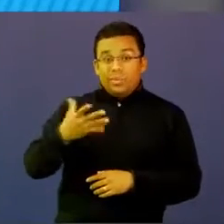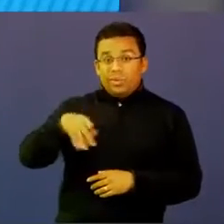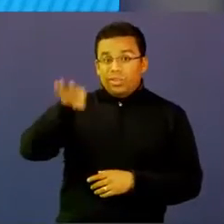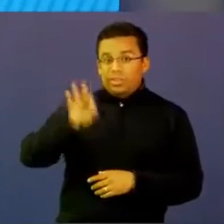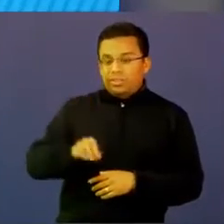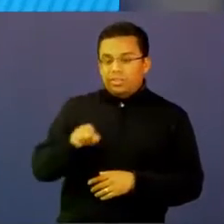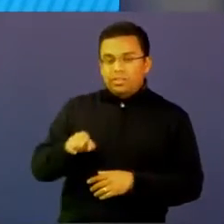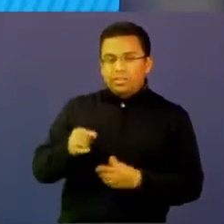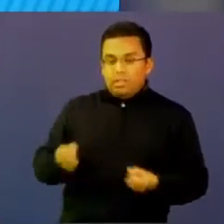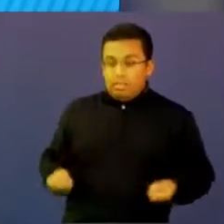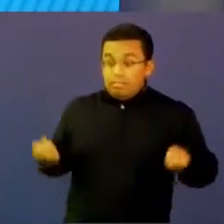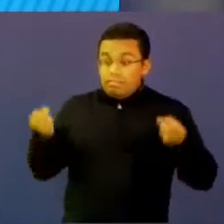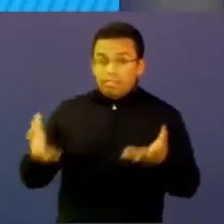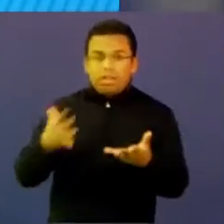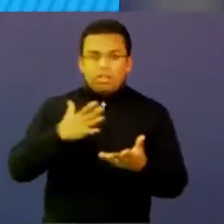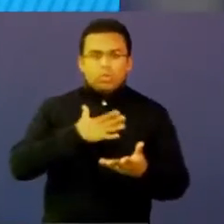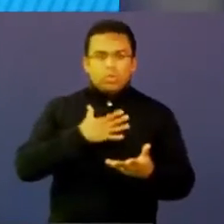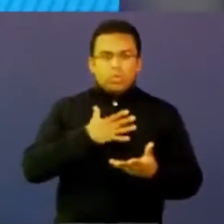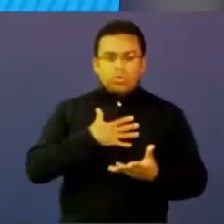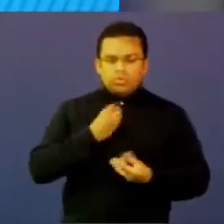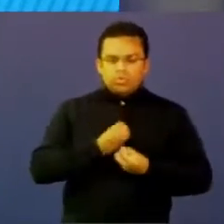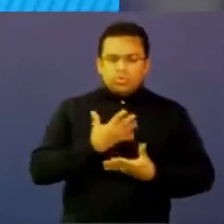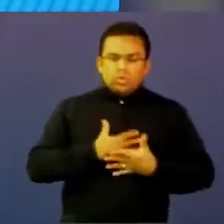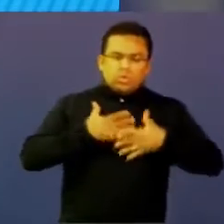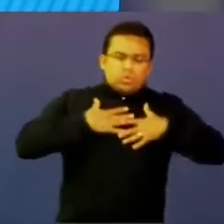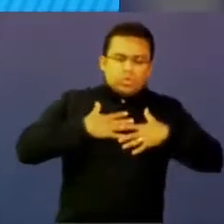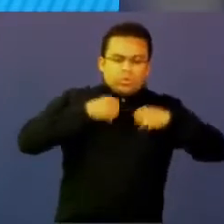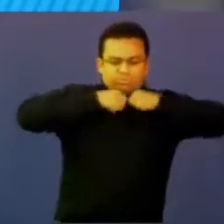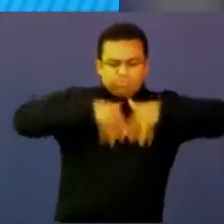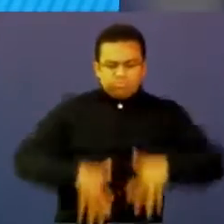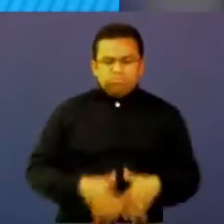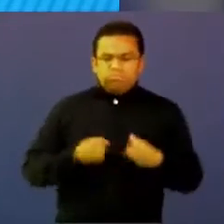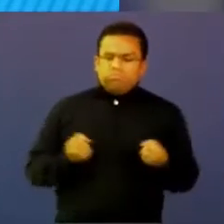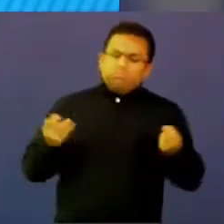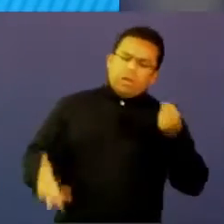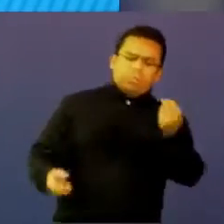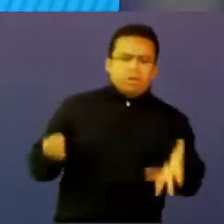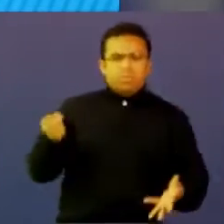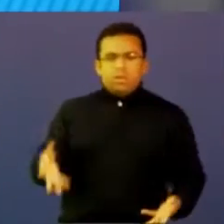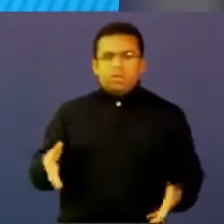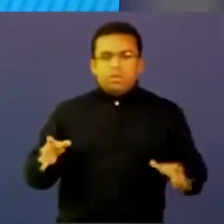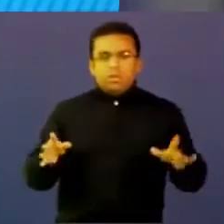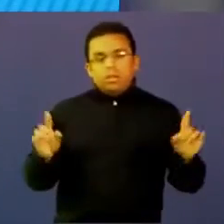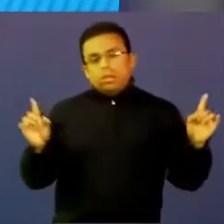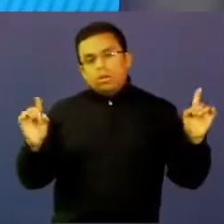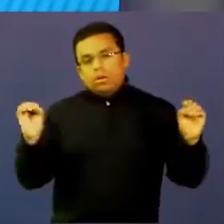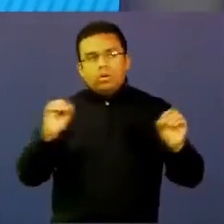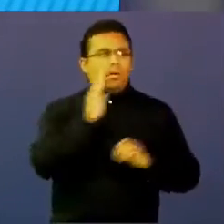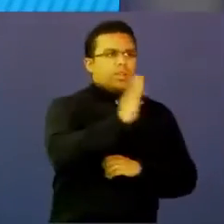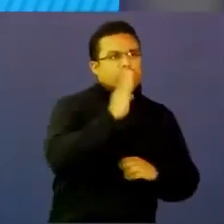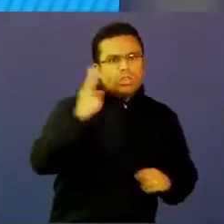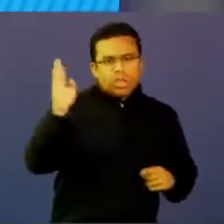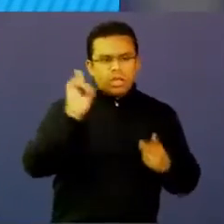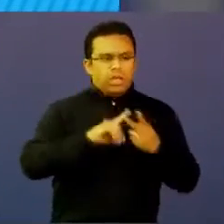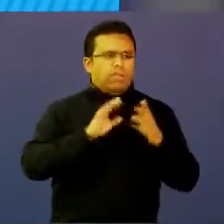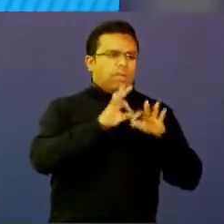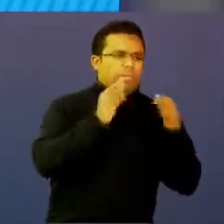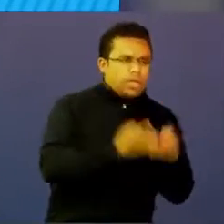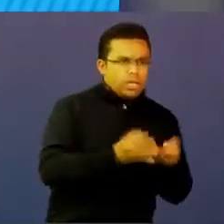O sea, no es tanto la infraestructura que yo construya que es muy importante, los recursos, el acceso a la biblioteca, el papel de